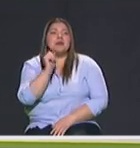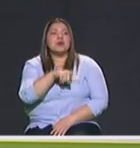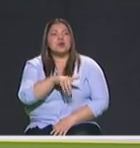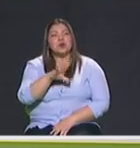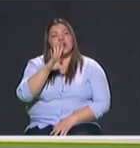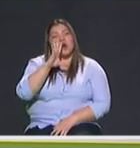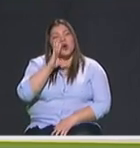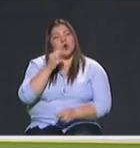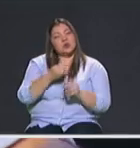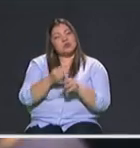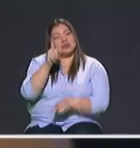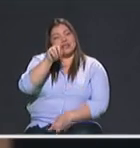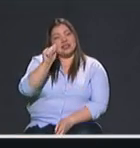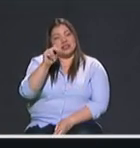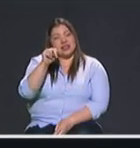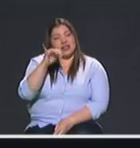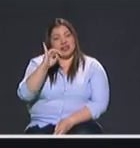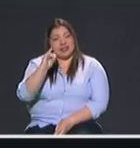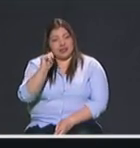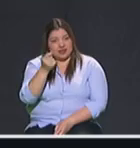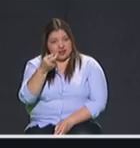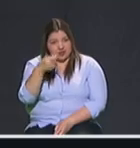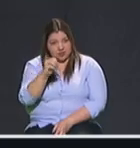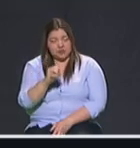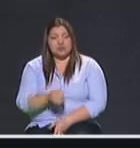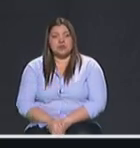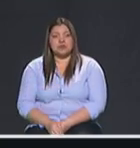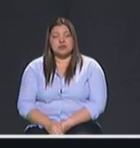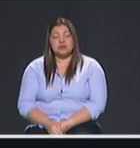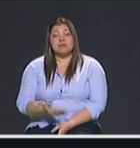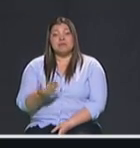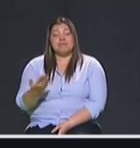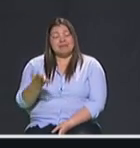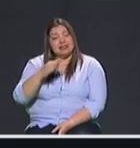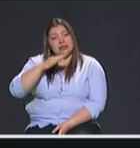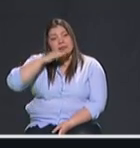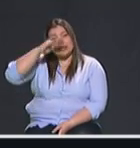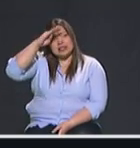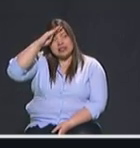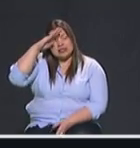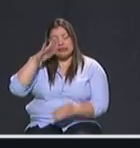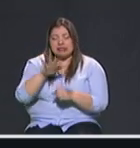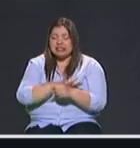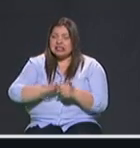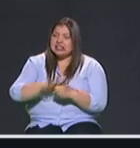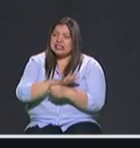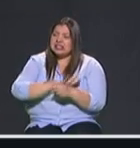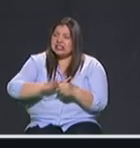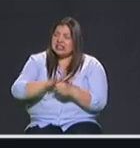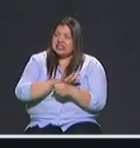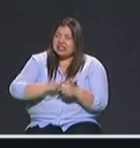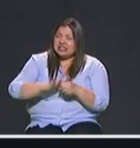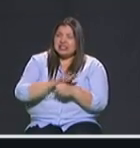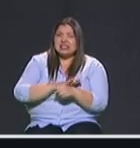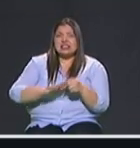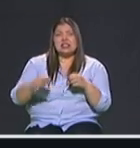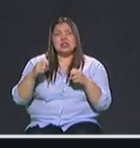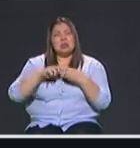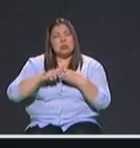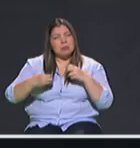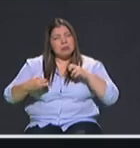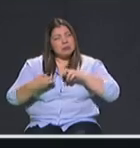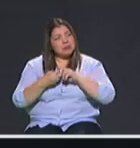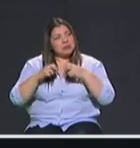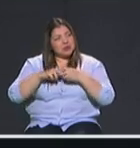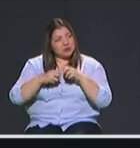¿Su plan de seguridad para la ciudad? Mire, Medellín tiene un gran conflicto económico. Tiene 84 bandas organizadas y